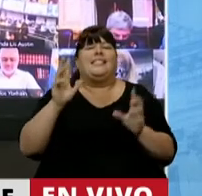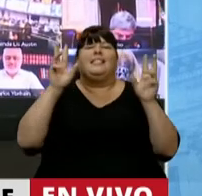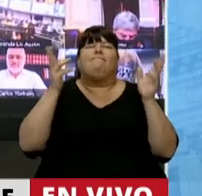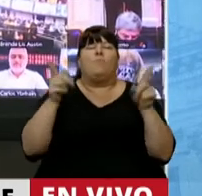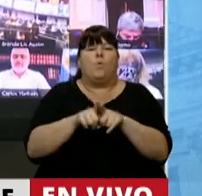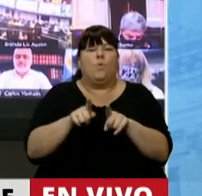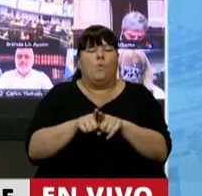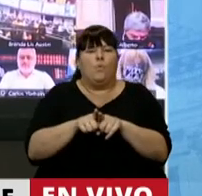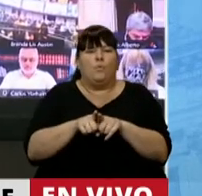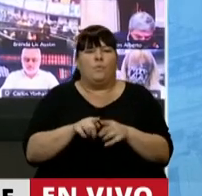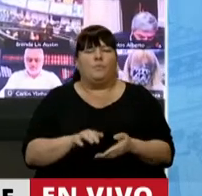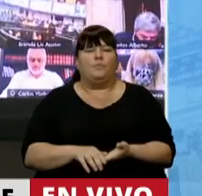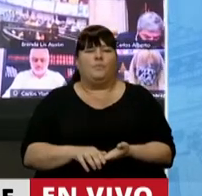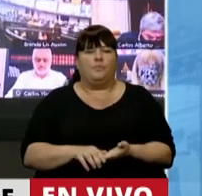términos